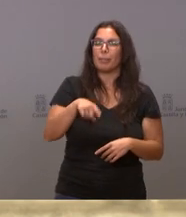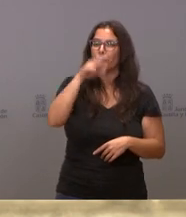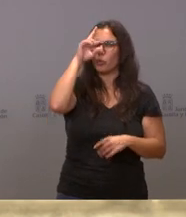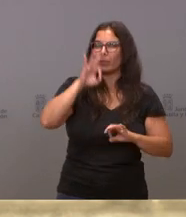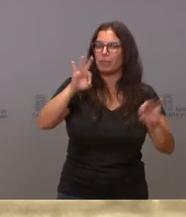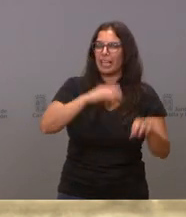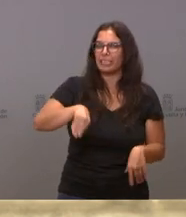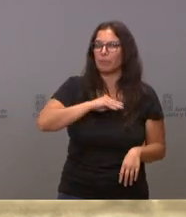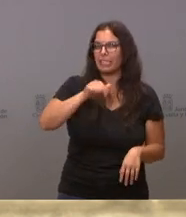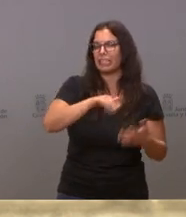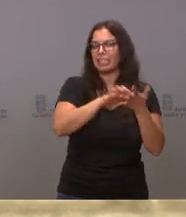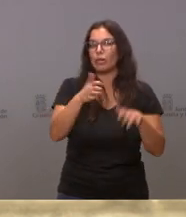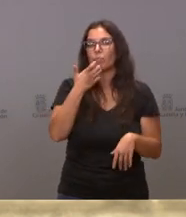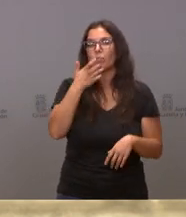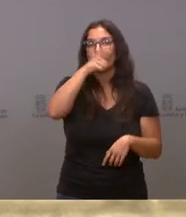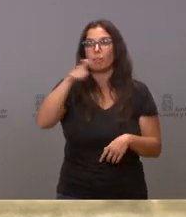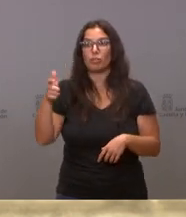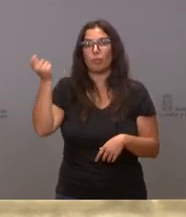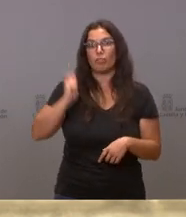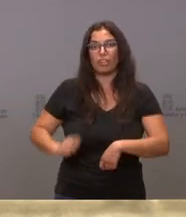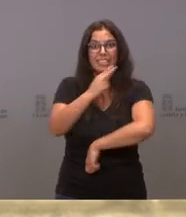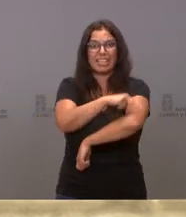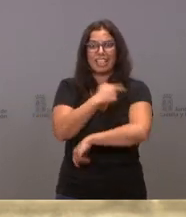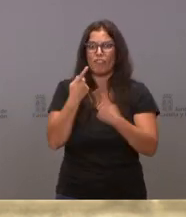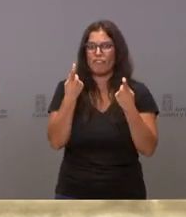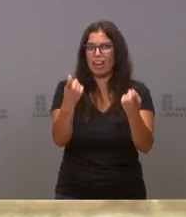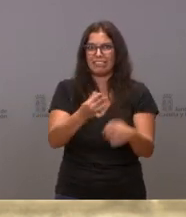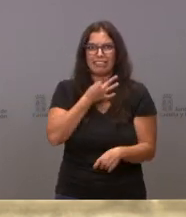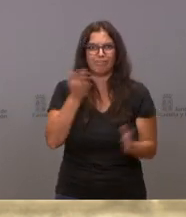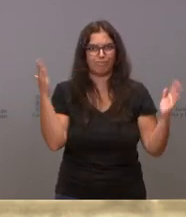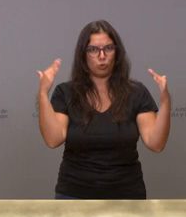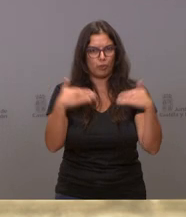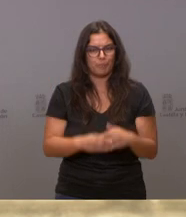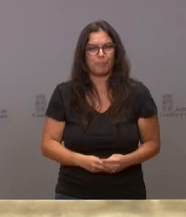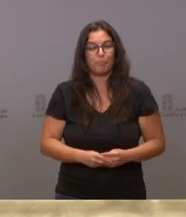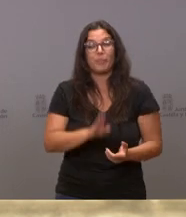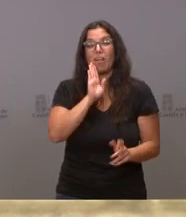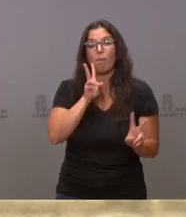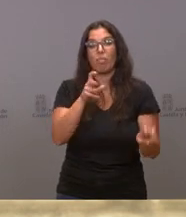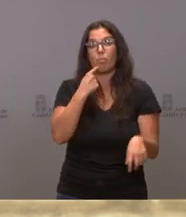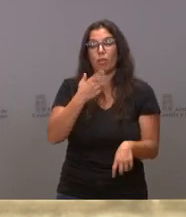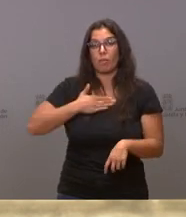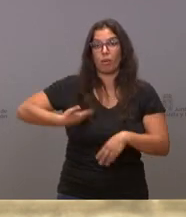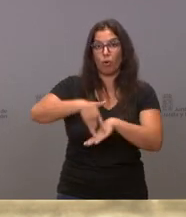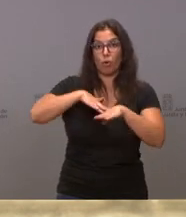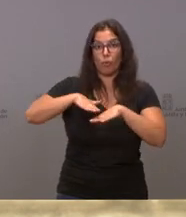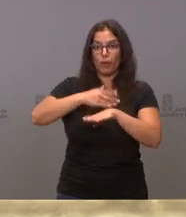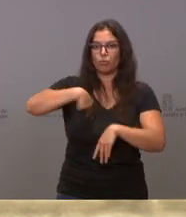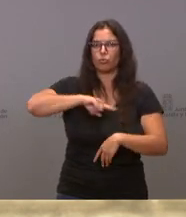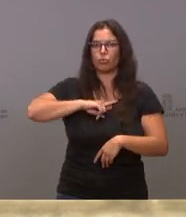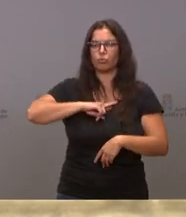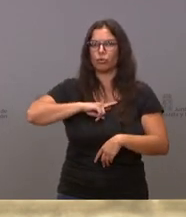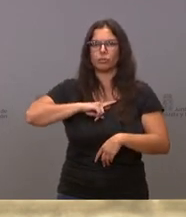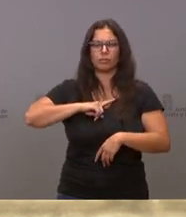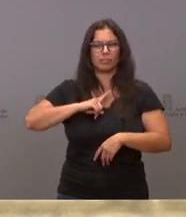León, como es la falta de personal sanitario. Como dije al principio, en mi Gobierno estamos en una